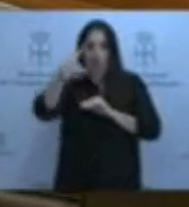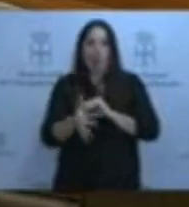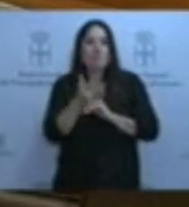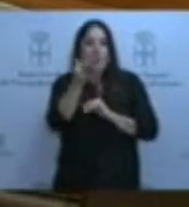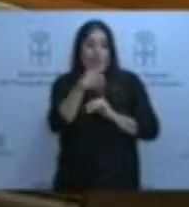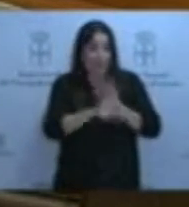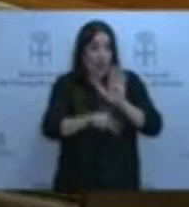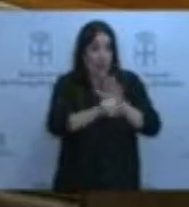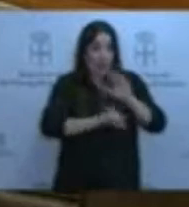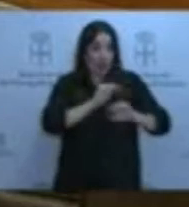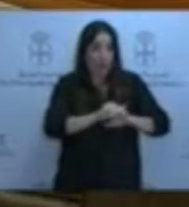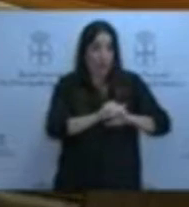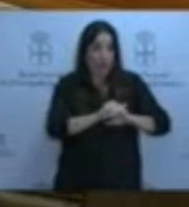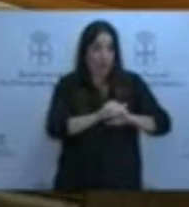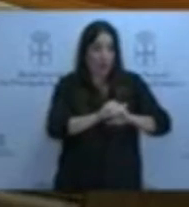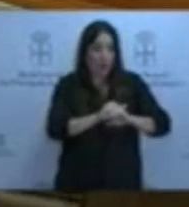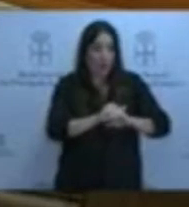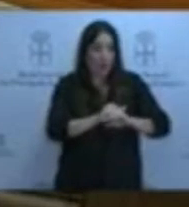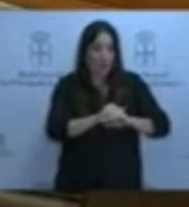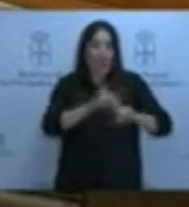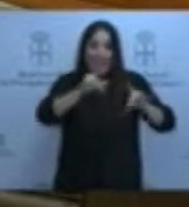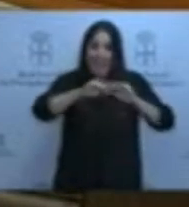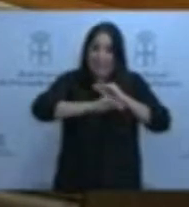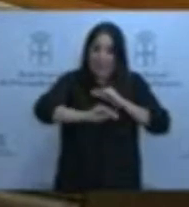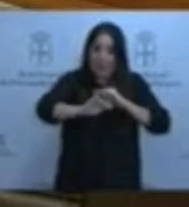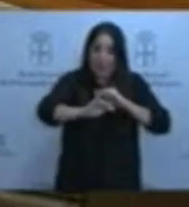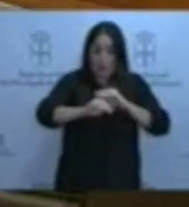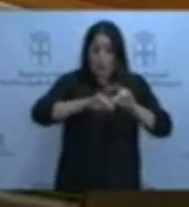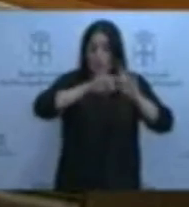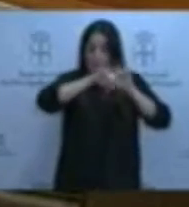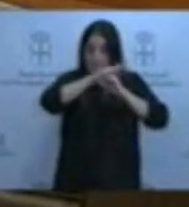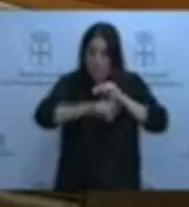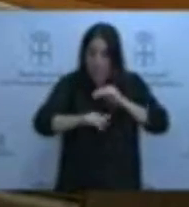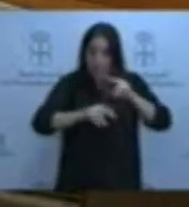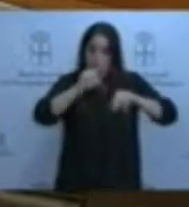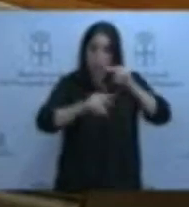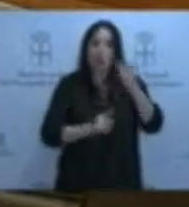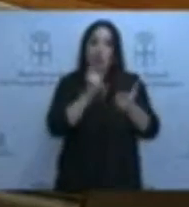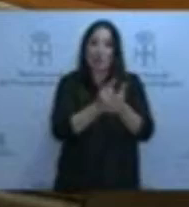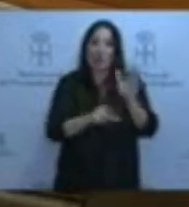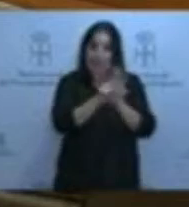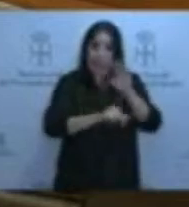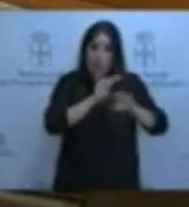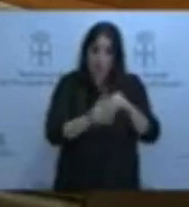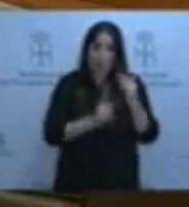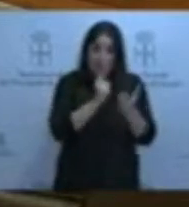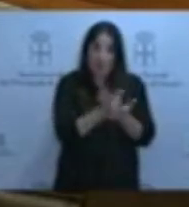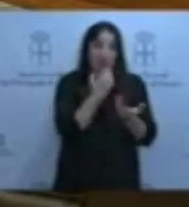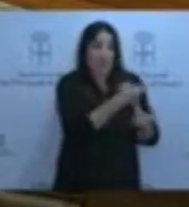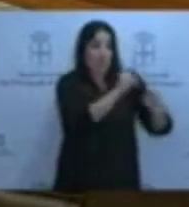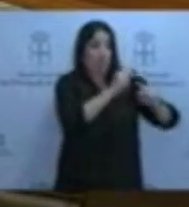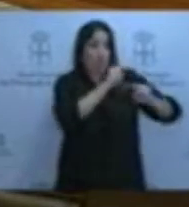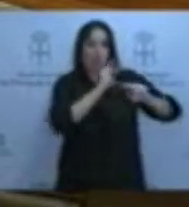volver a construirlo en un terreno que llamar? Respondido a esto, sí que podríamos empezar a falar de una ubicación